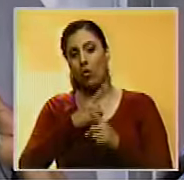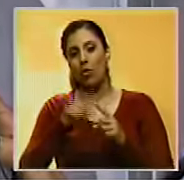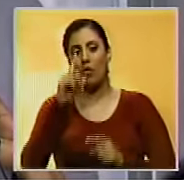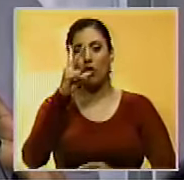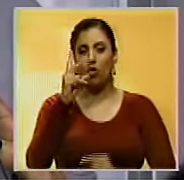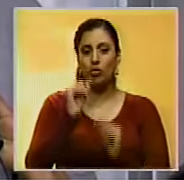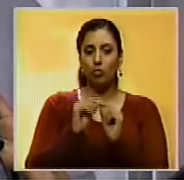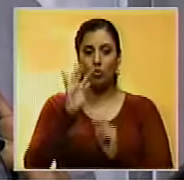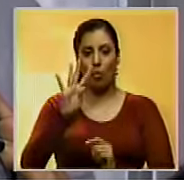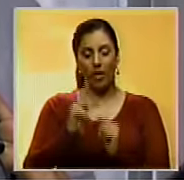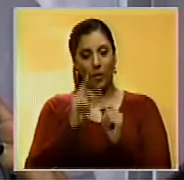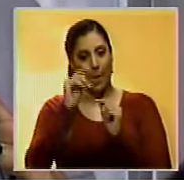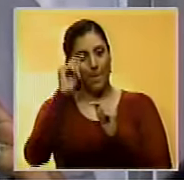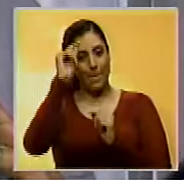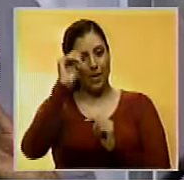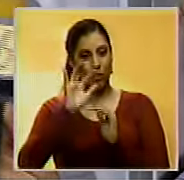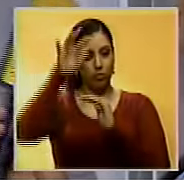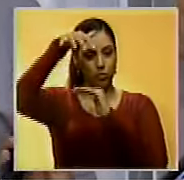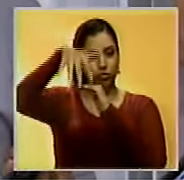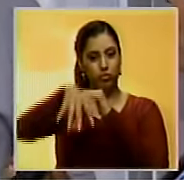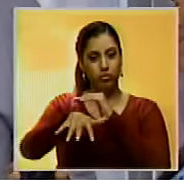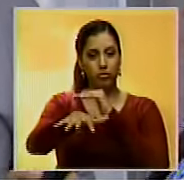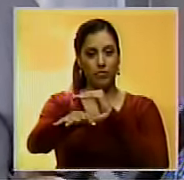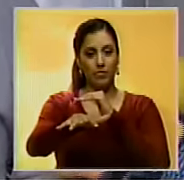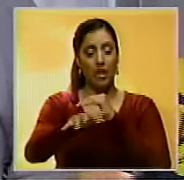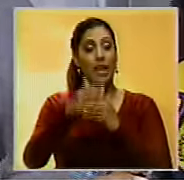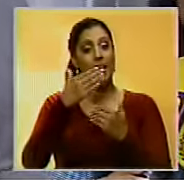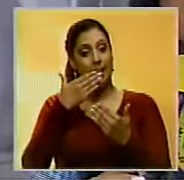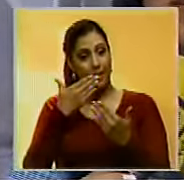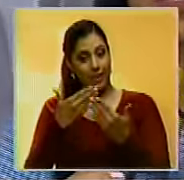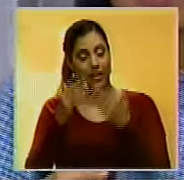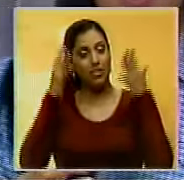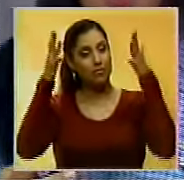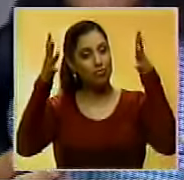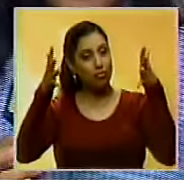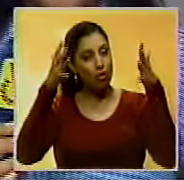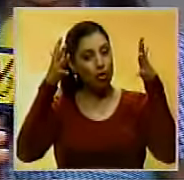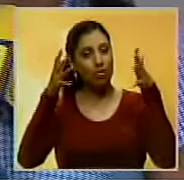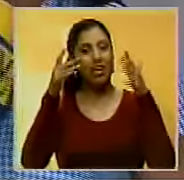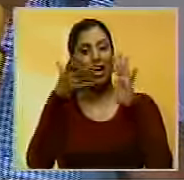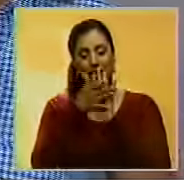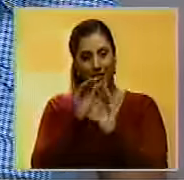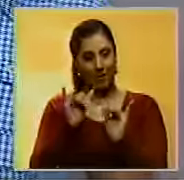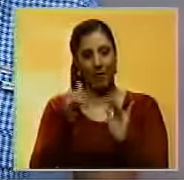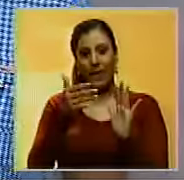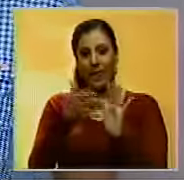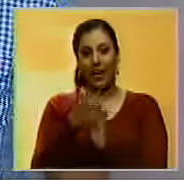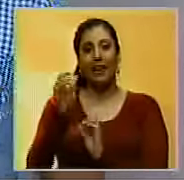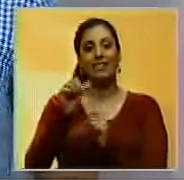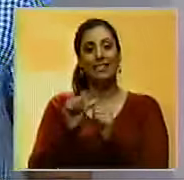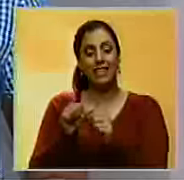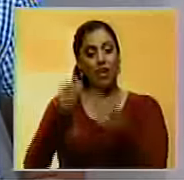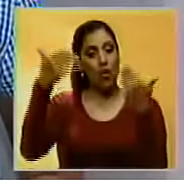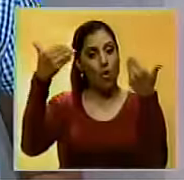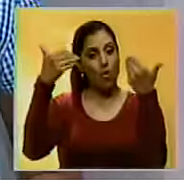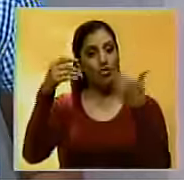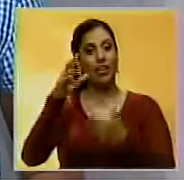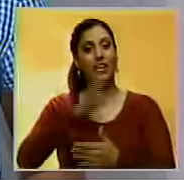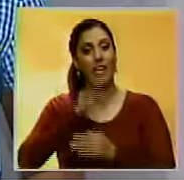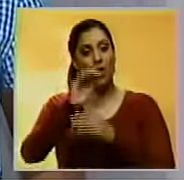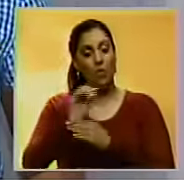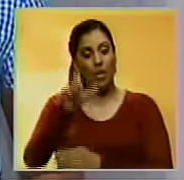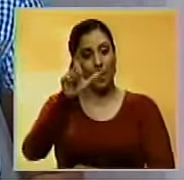a unos 2.4 metros de altura. Muchísimas gracias. Las recomendaciones, las habituales en estos casos, seguir los consejos que da